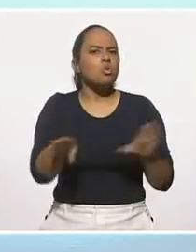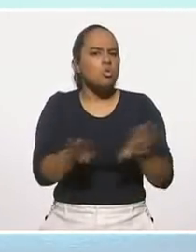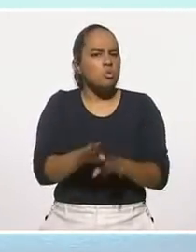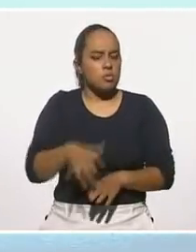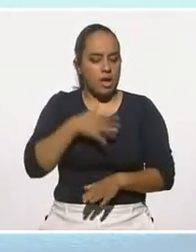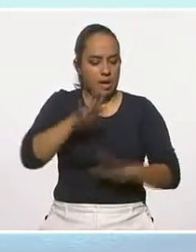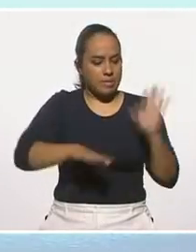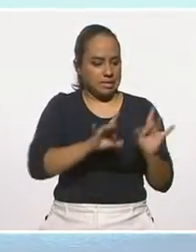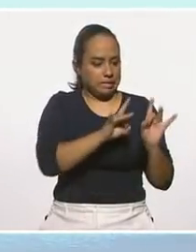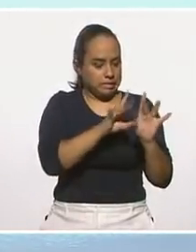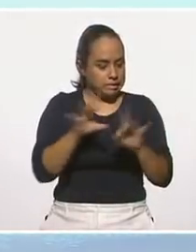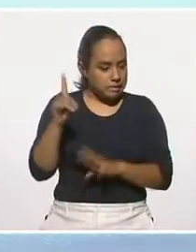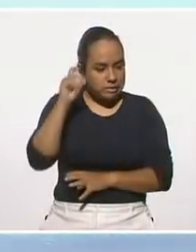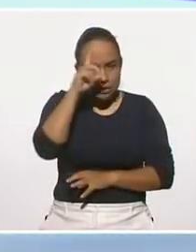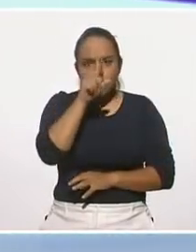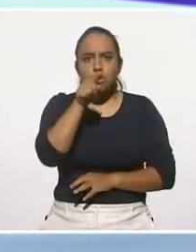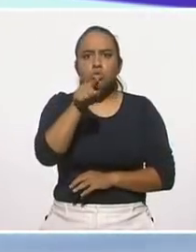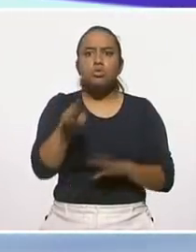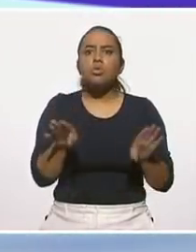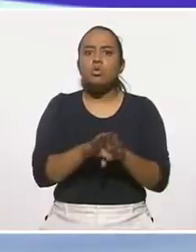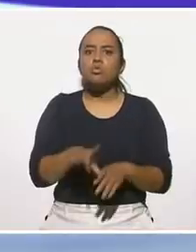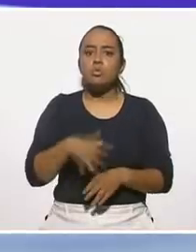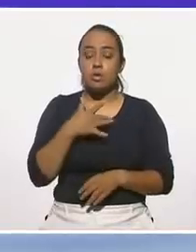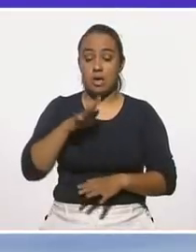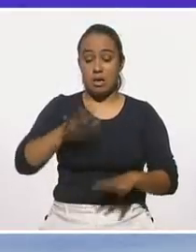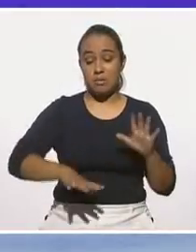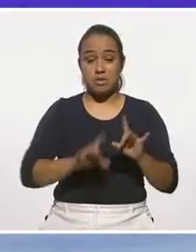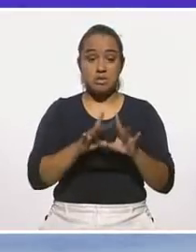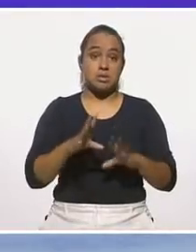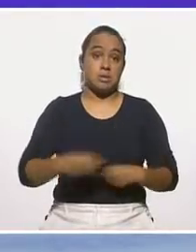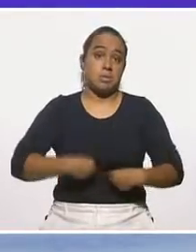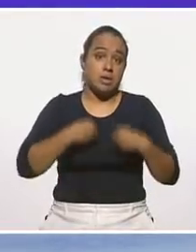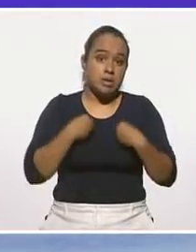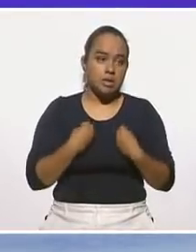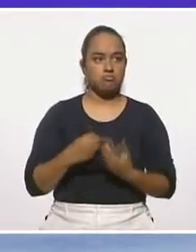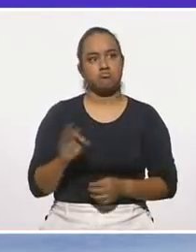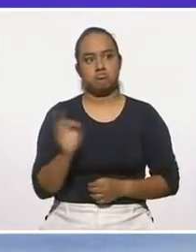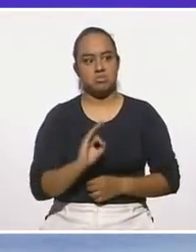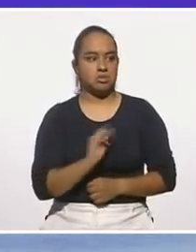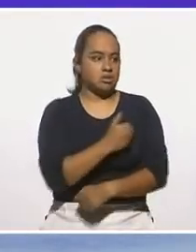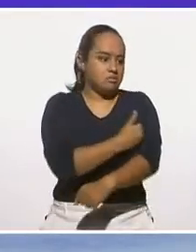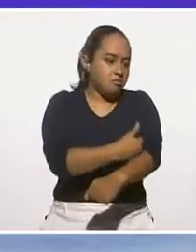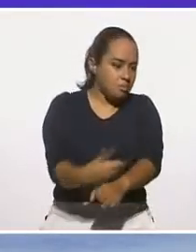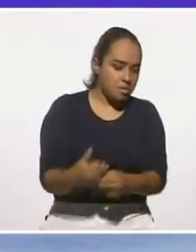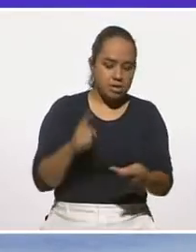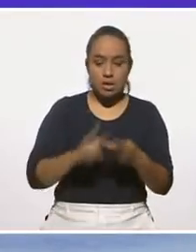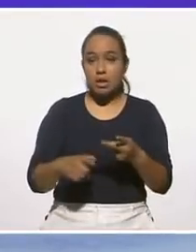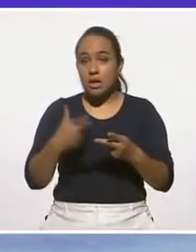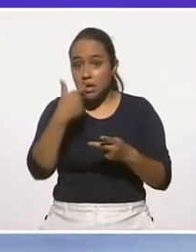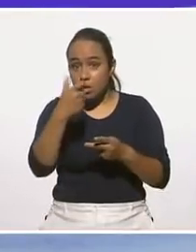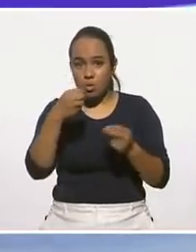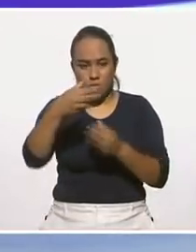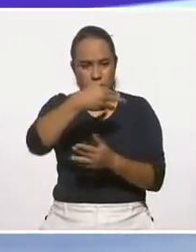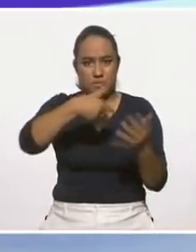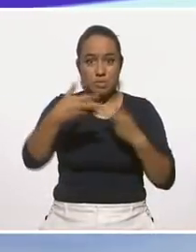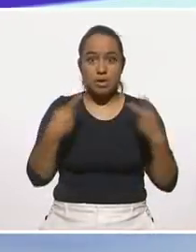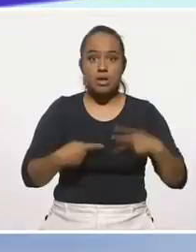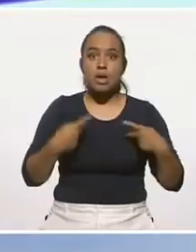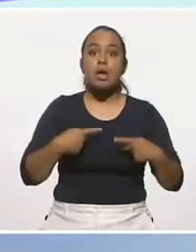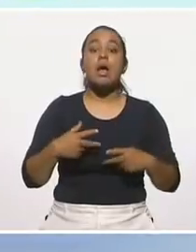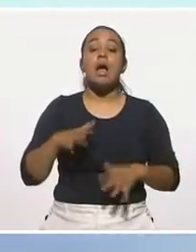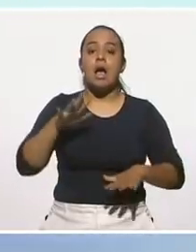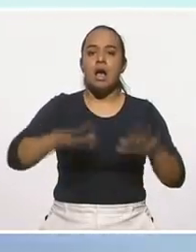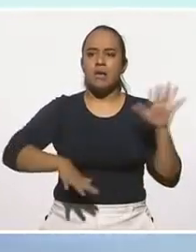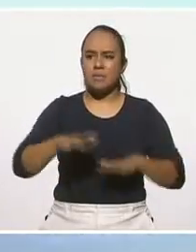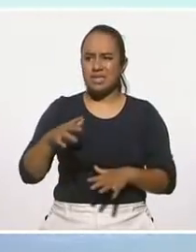momentos difíciles? Porque ante cualquier circunstancia de la vida, ya sea familiar, económica o social, nos encontramos